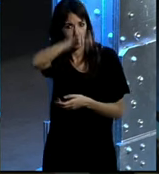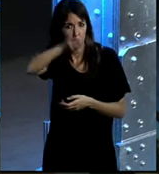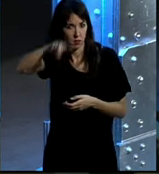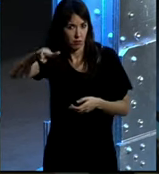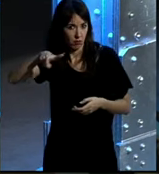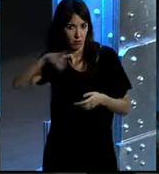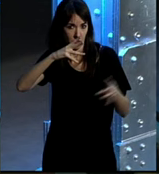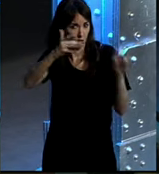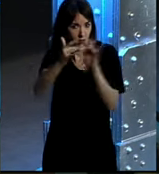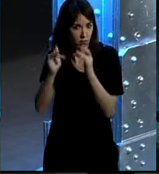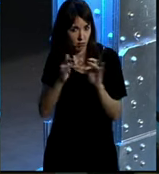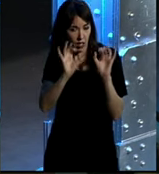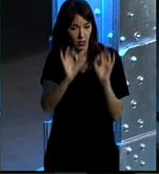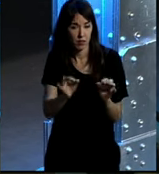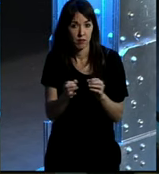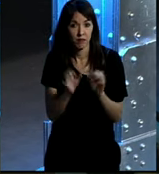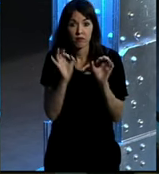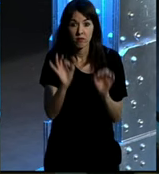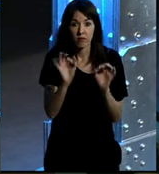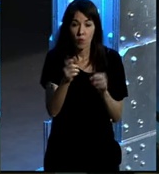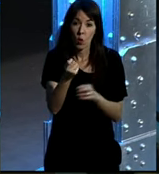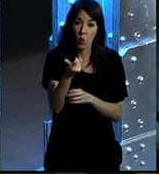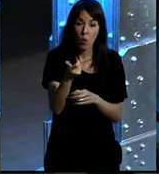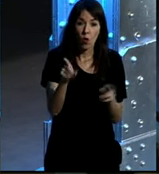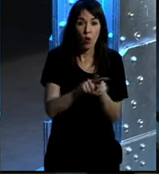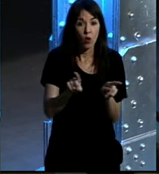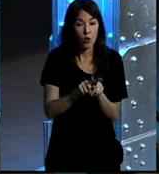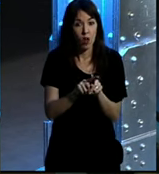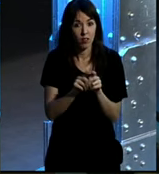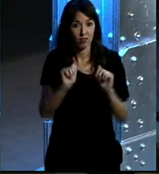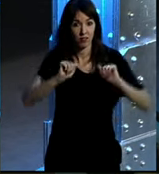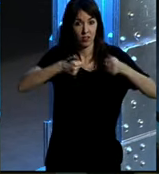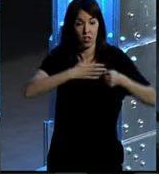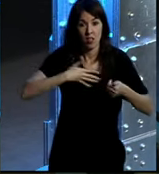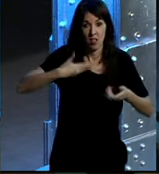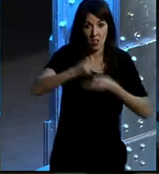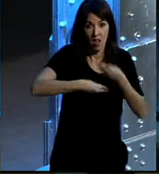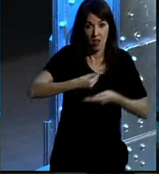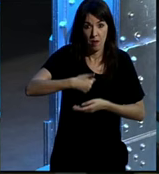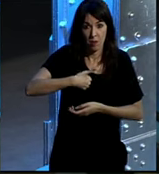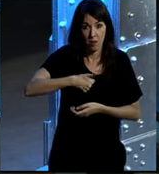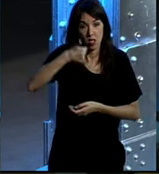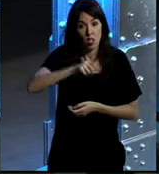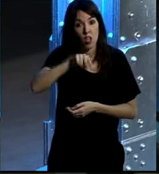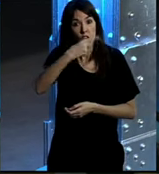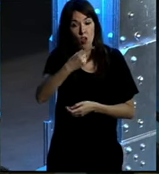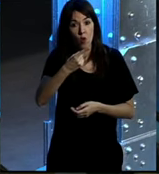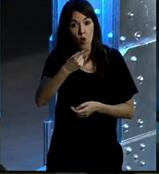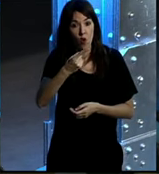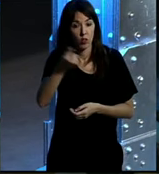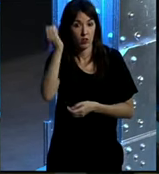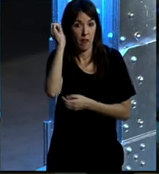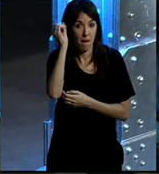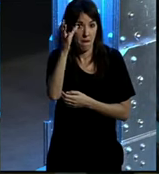los que se relacionan. Y básicamente esta era un poco la introducción que yo quería hacer por mi parte, y luego a lo largo de